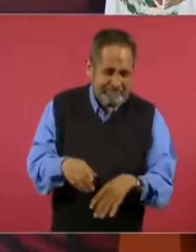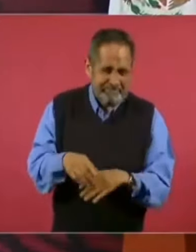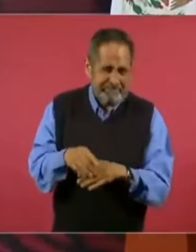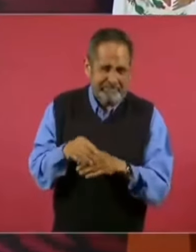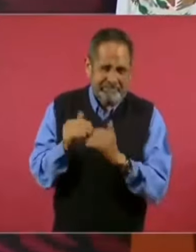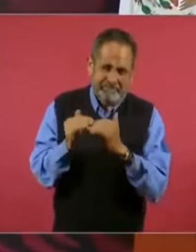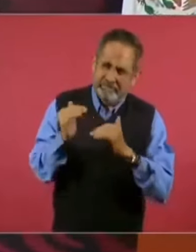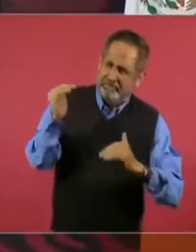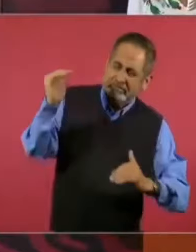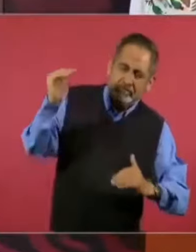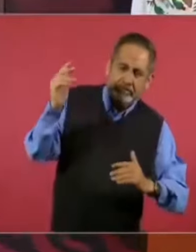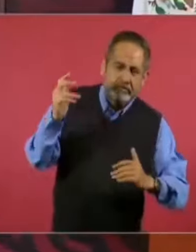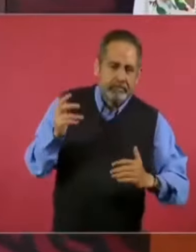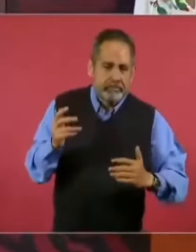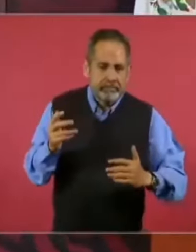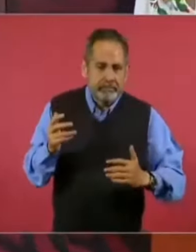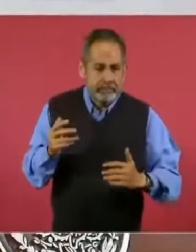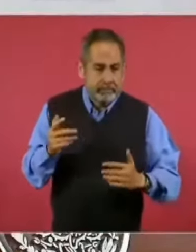Acabamos de ver,